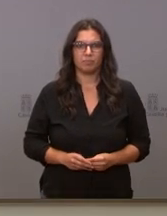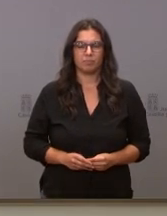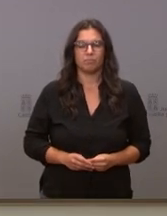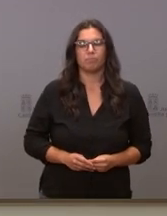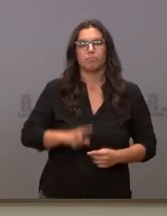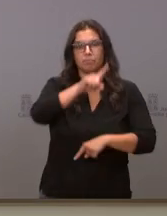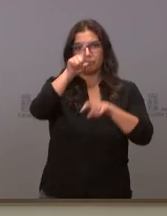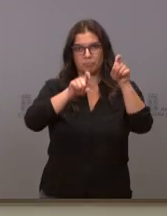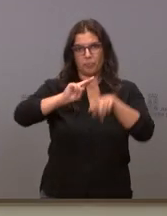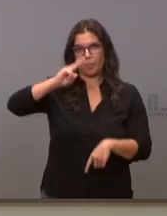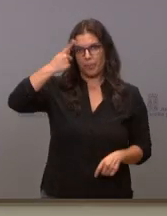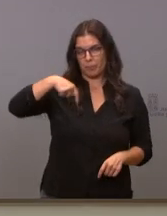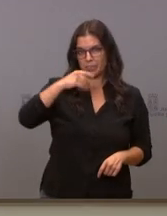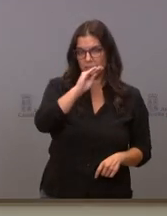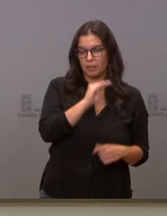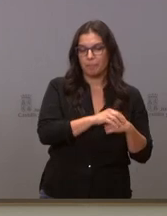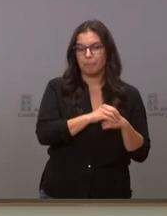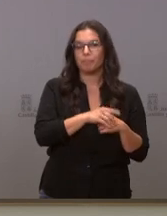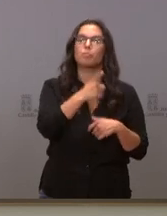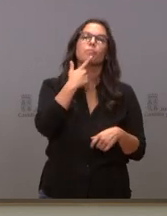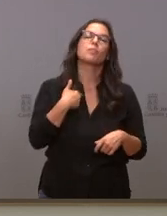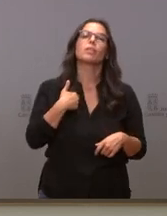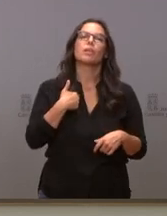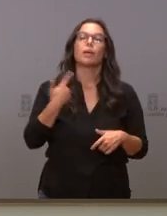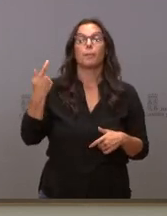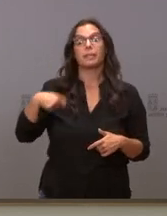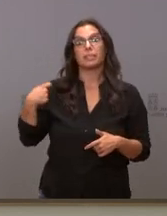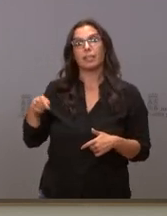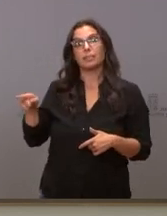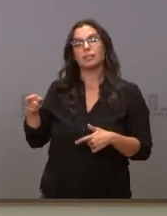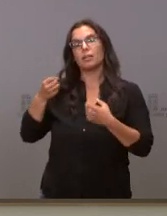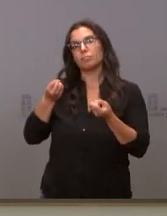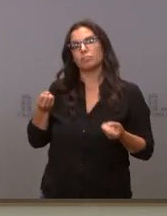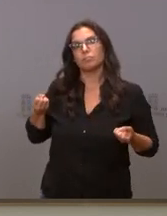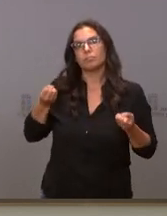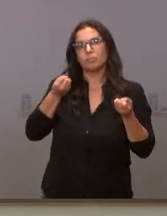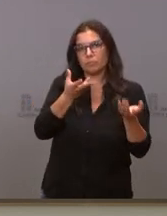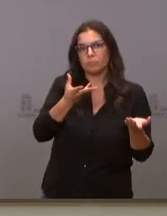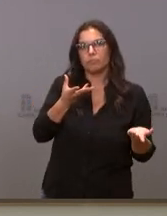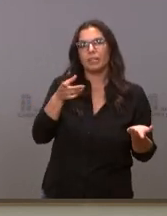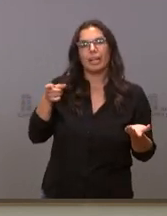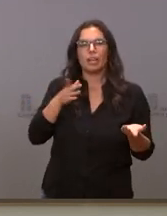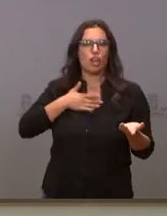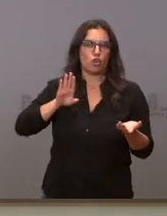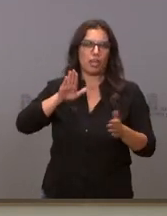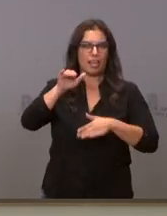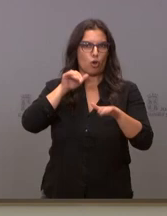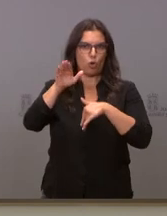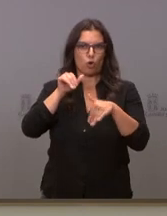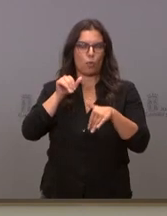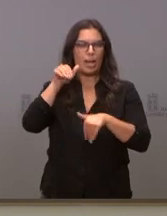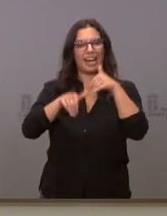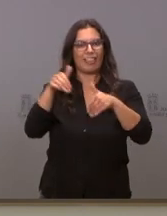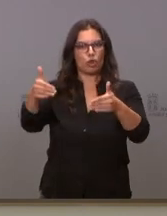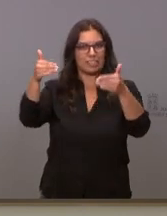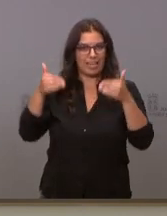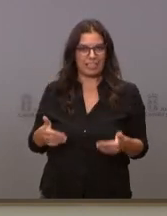vicepresidente nos ha dicho que sí que les ha trasladado el presidente que en su voluntad no está convocar elecciones adelantar elecciones no